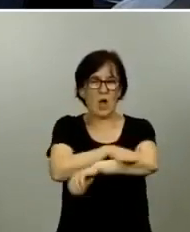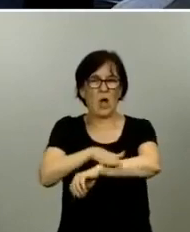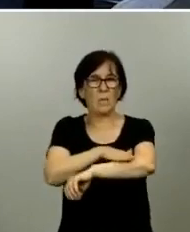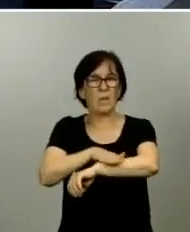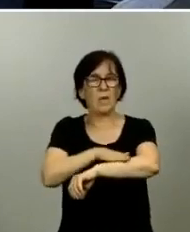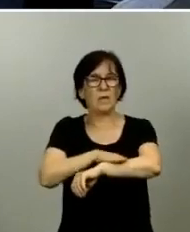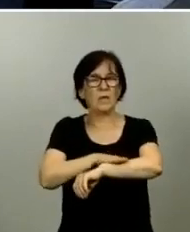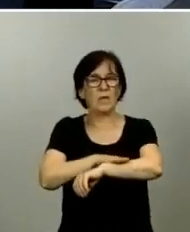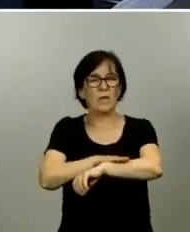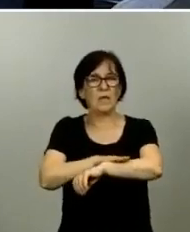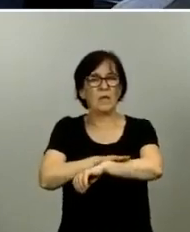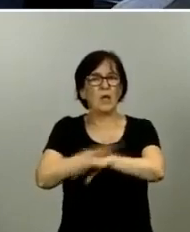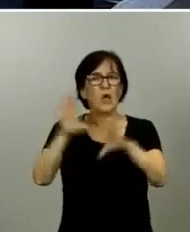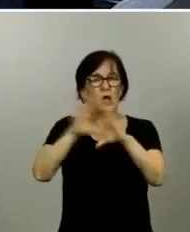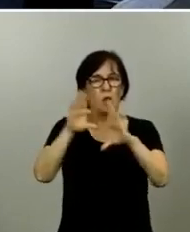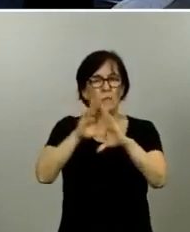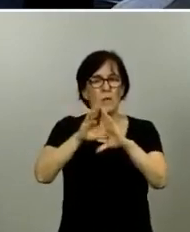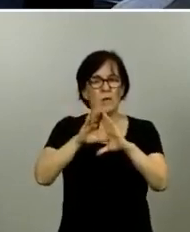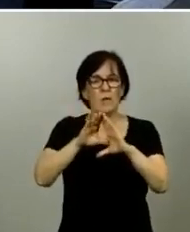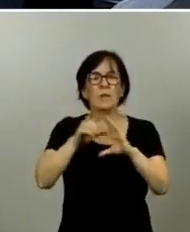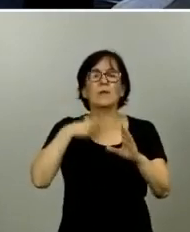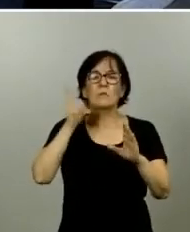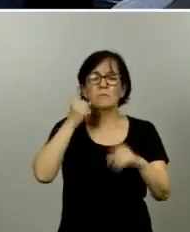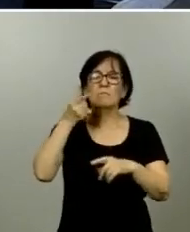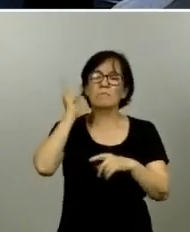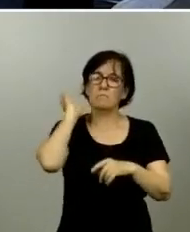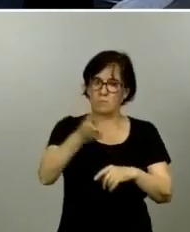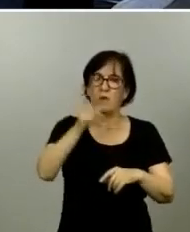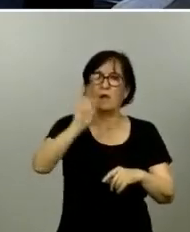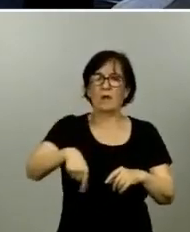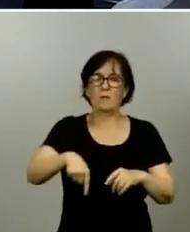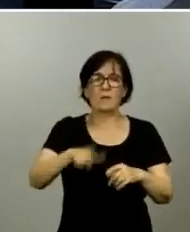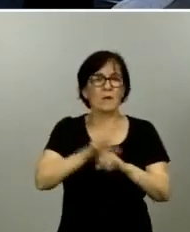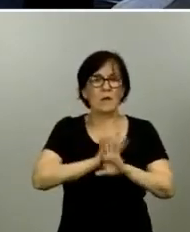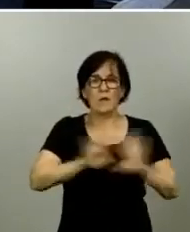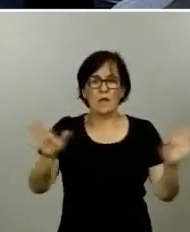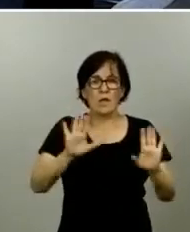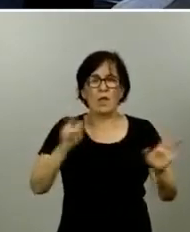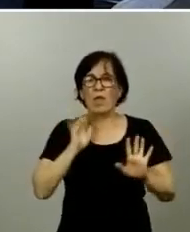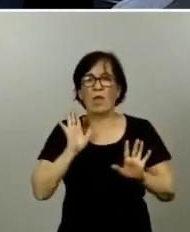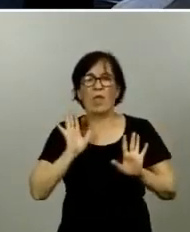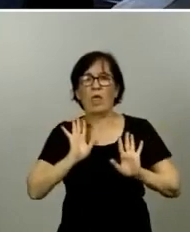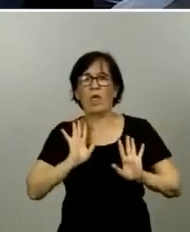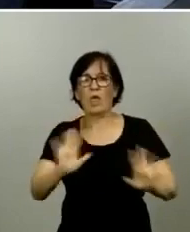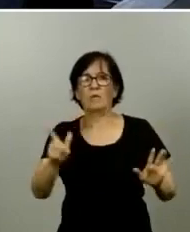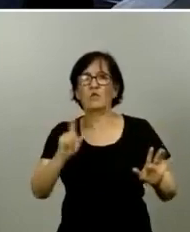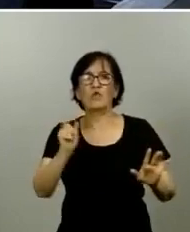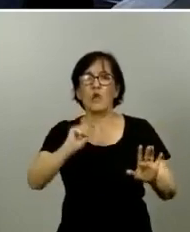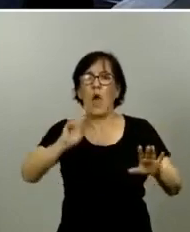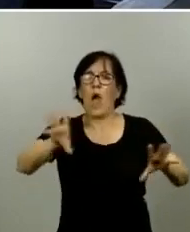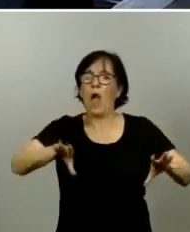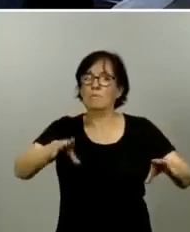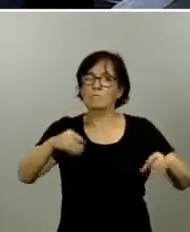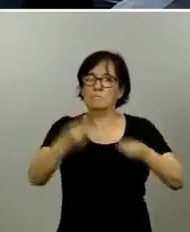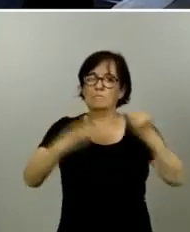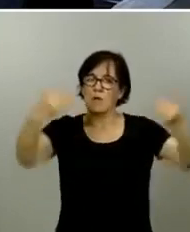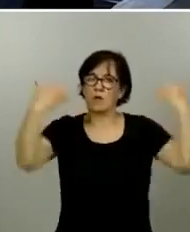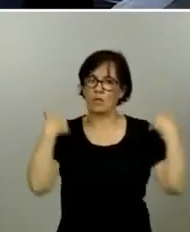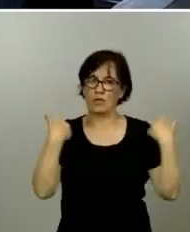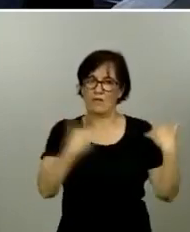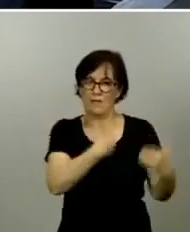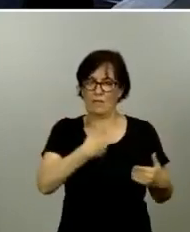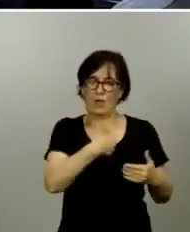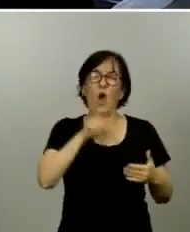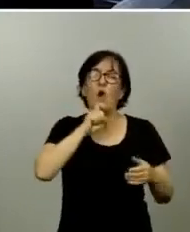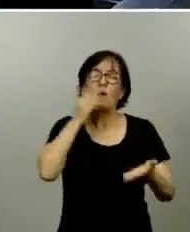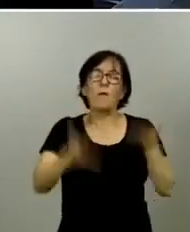de Madrid pide que se le impute también a usted por flagrante dejación de funciones. ¿Cómo valora esto? Muchas gracias a los